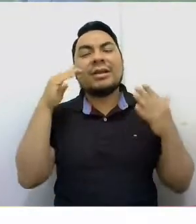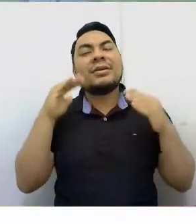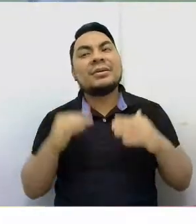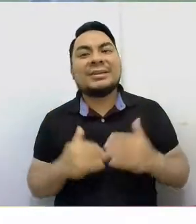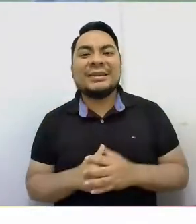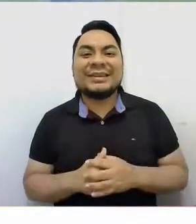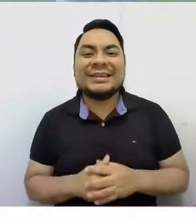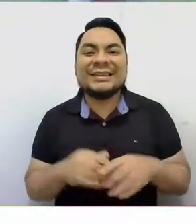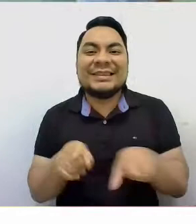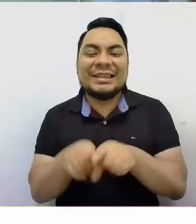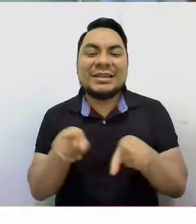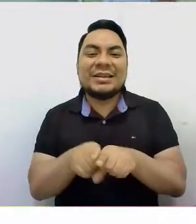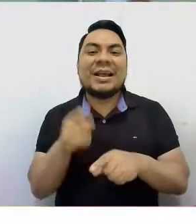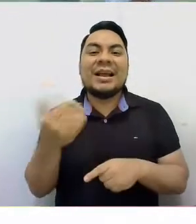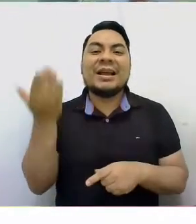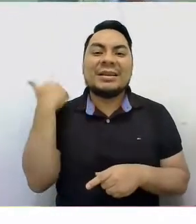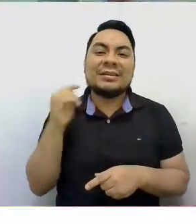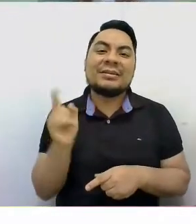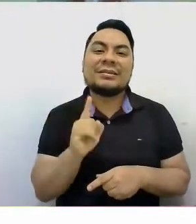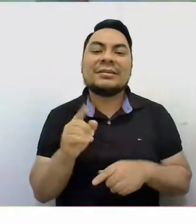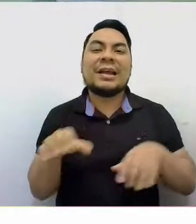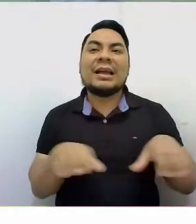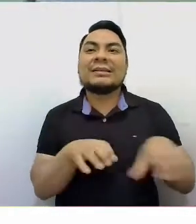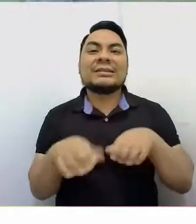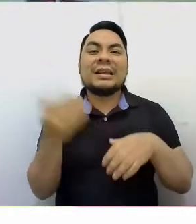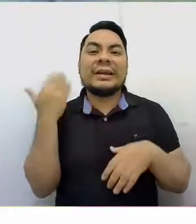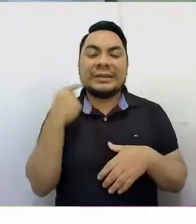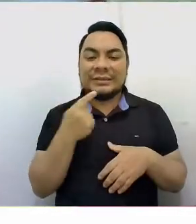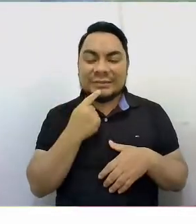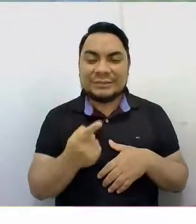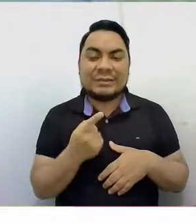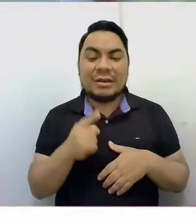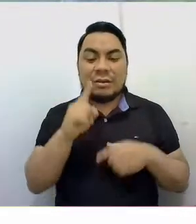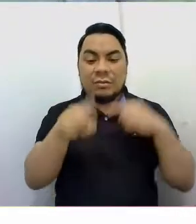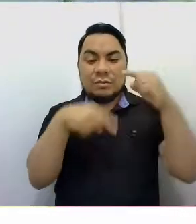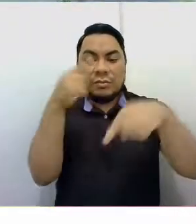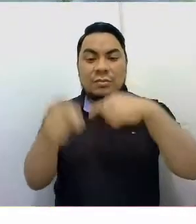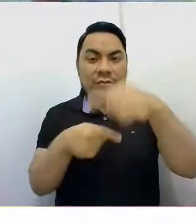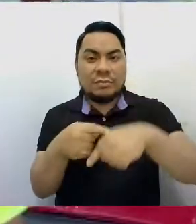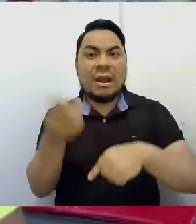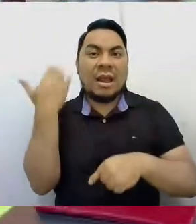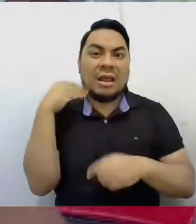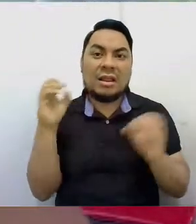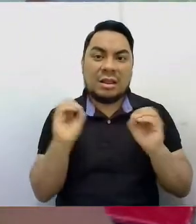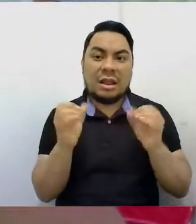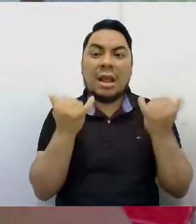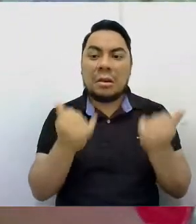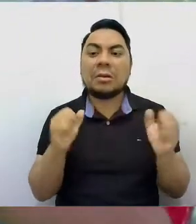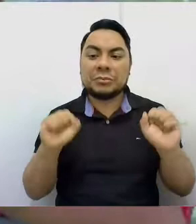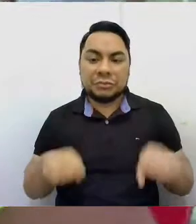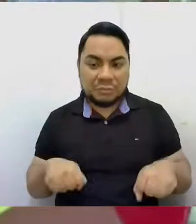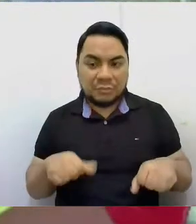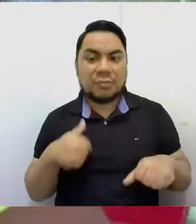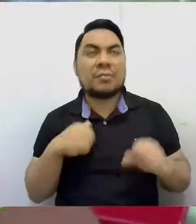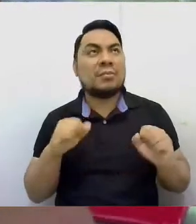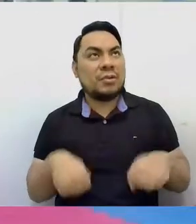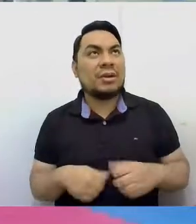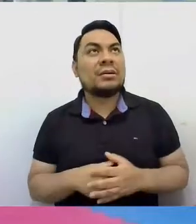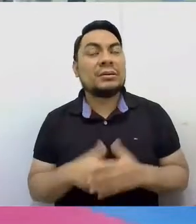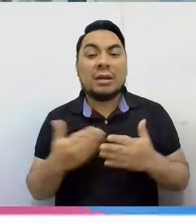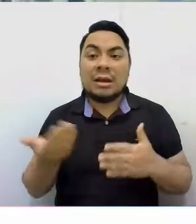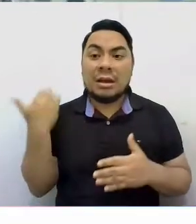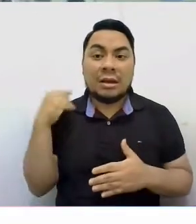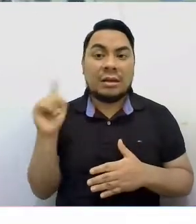salía a hacer la aspa de molino con rondón, pero ahora sí puedo. Y antes no podía hacer la